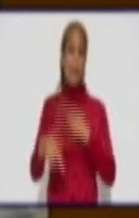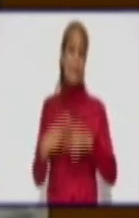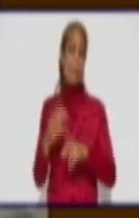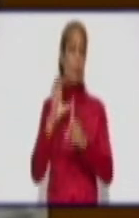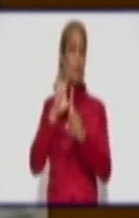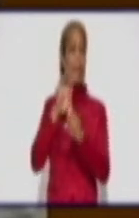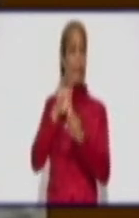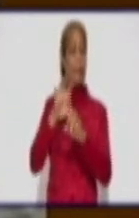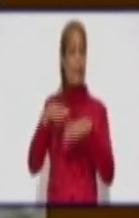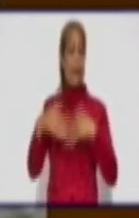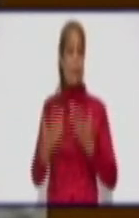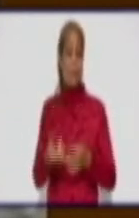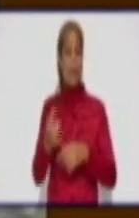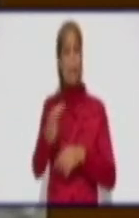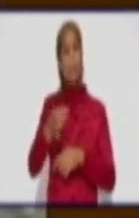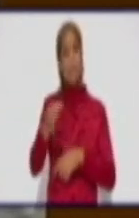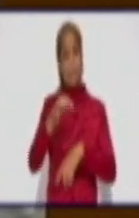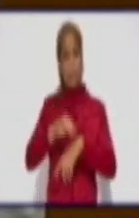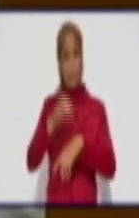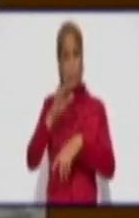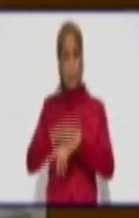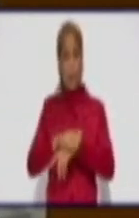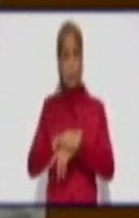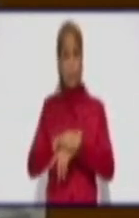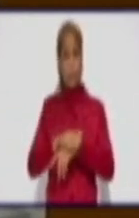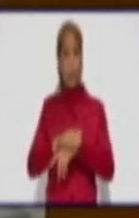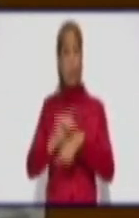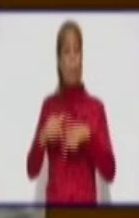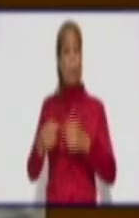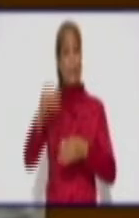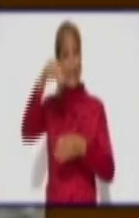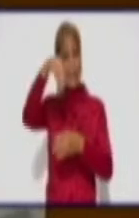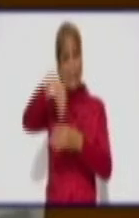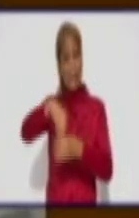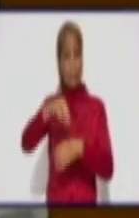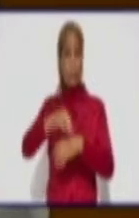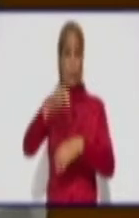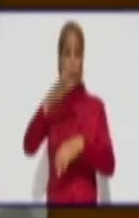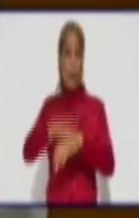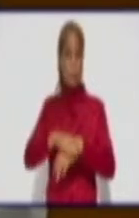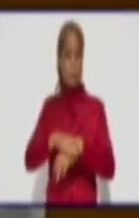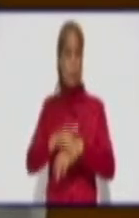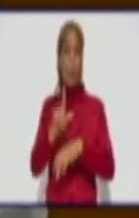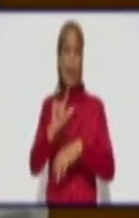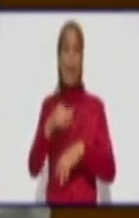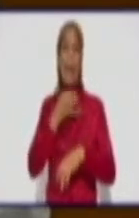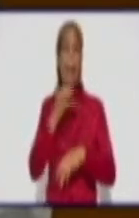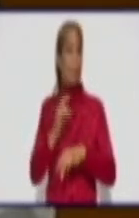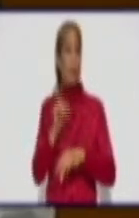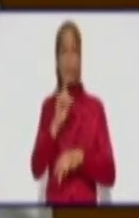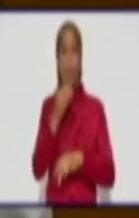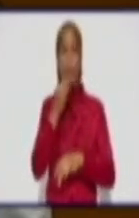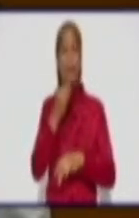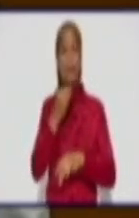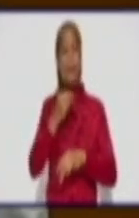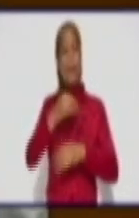Río Cautos, a lo interno, no admite un movimiento de personas innecesario en la calle.